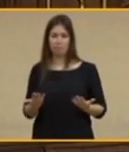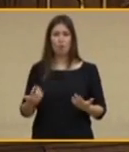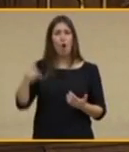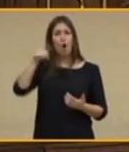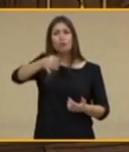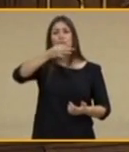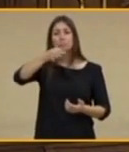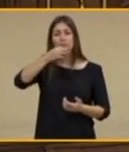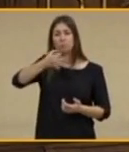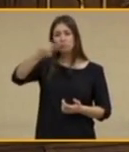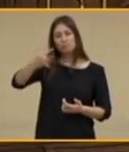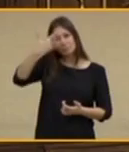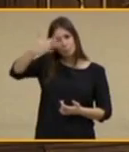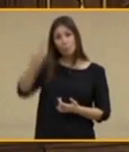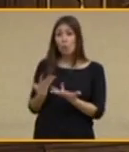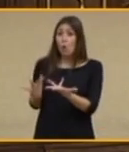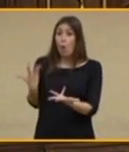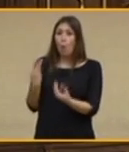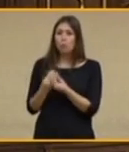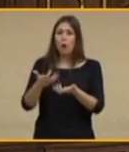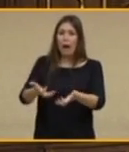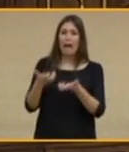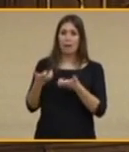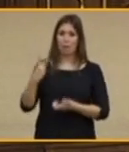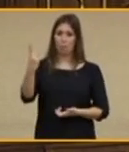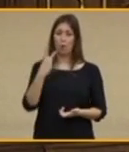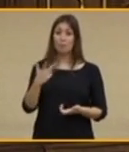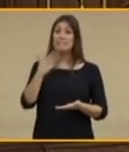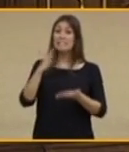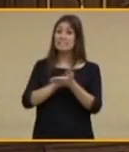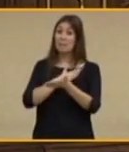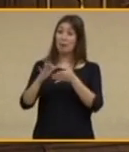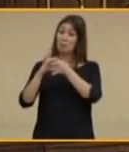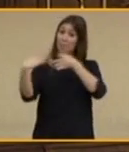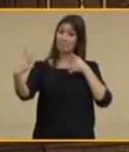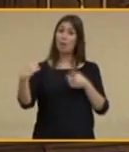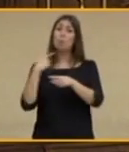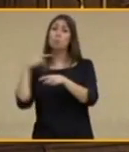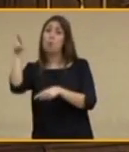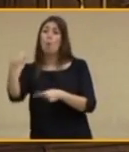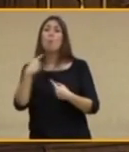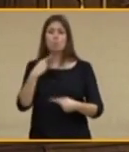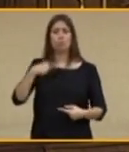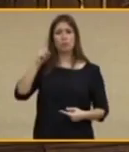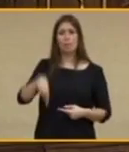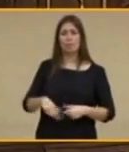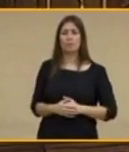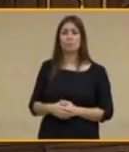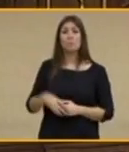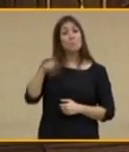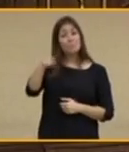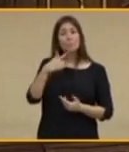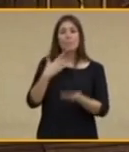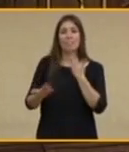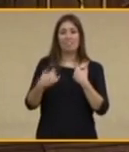que juntos ganamos todos y separados todos perdemos. Este es el marco del debate, que